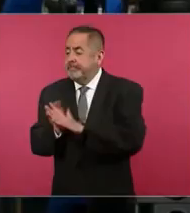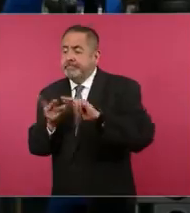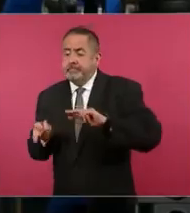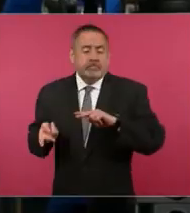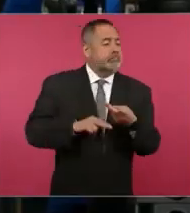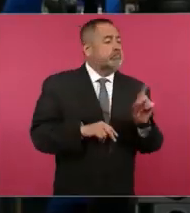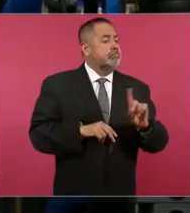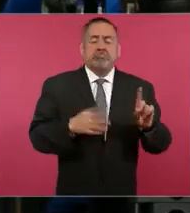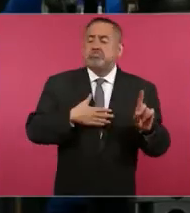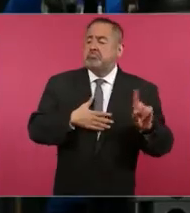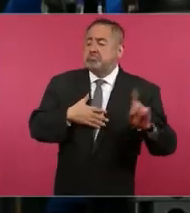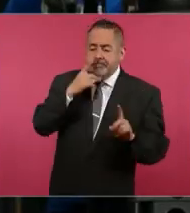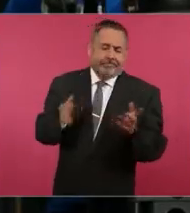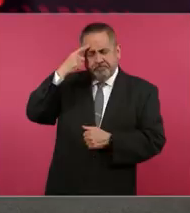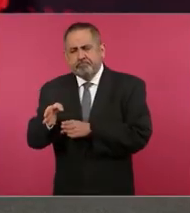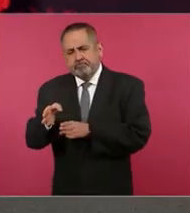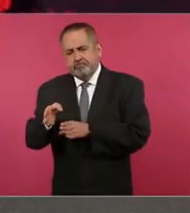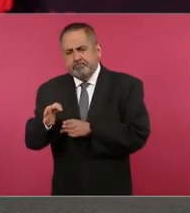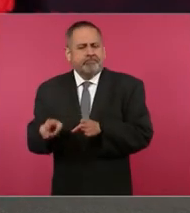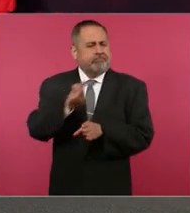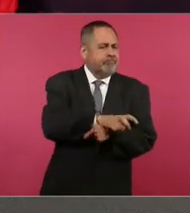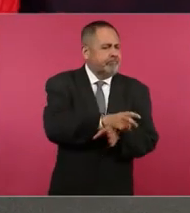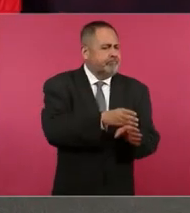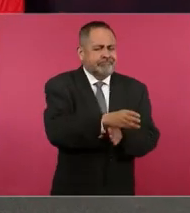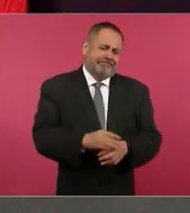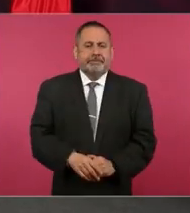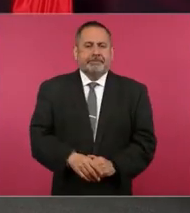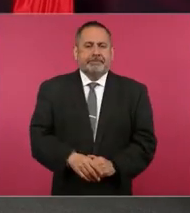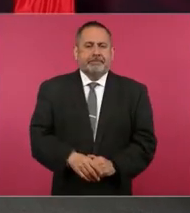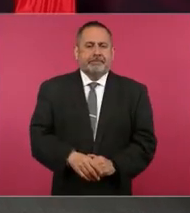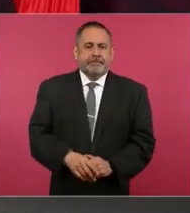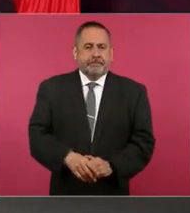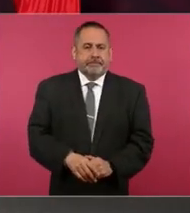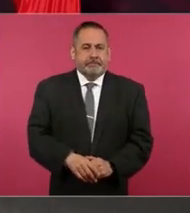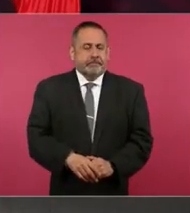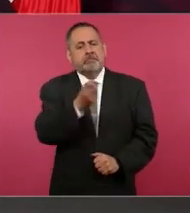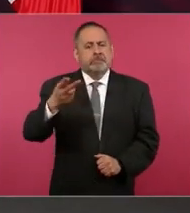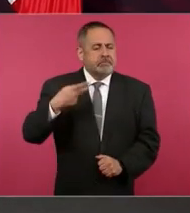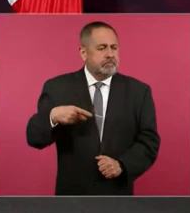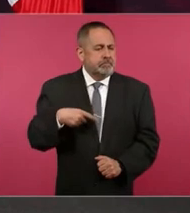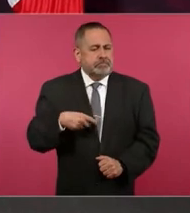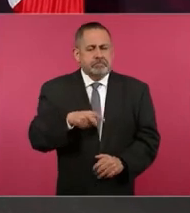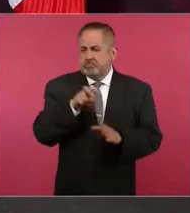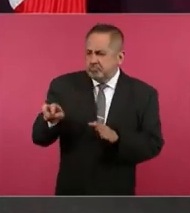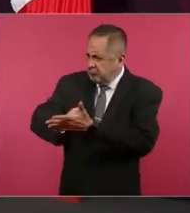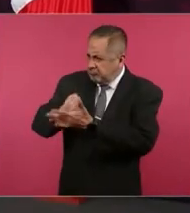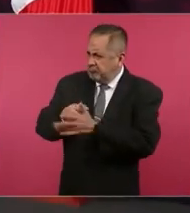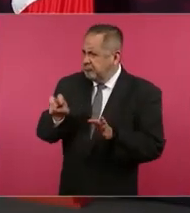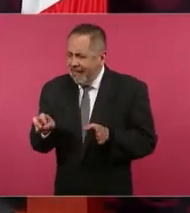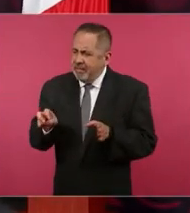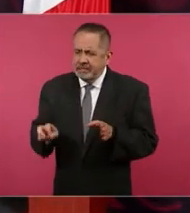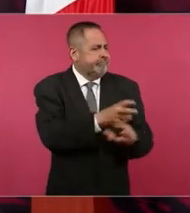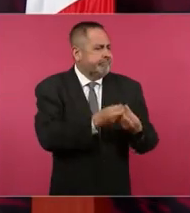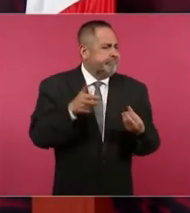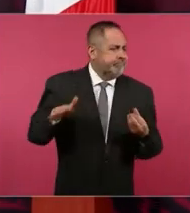ultraderecha. Usted ha dicho que los extremos se tocan. Hay muchos casos así de gente que simpatiza con los movimientos sociales y